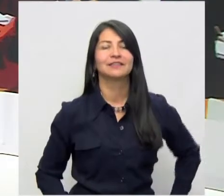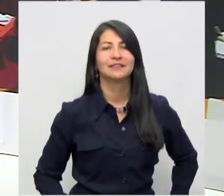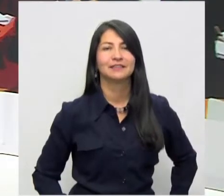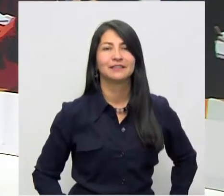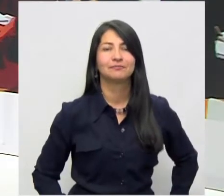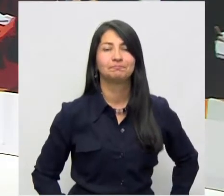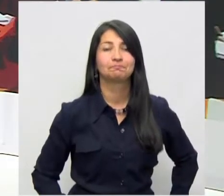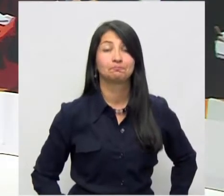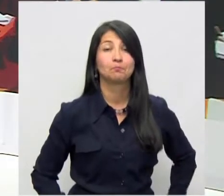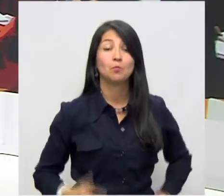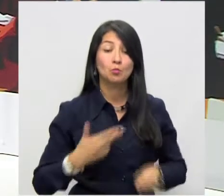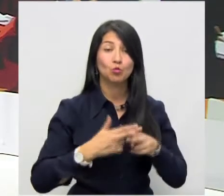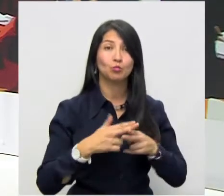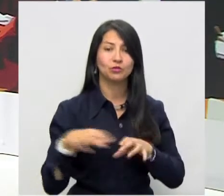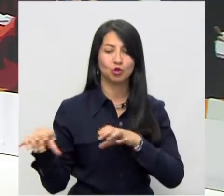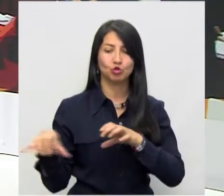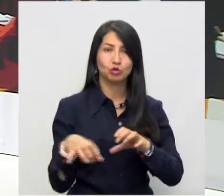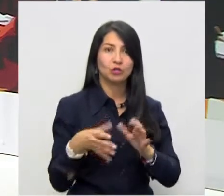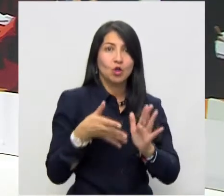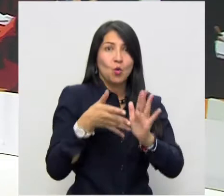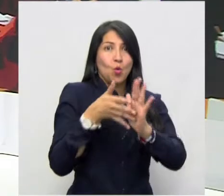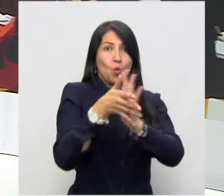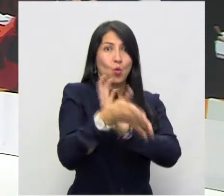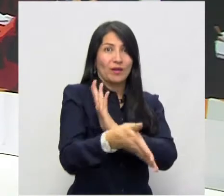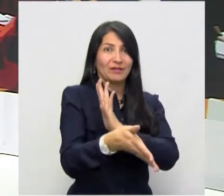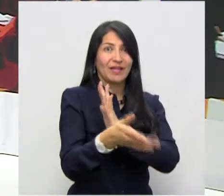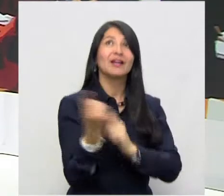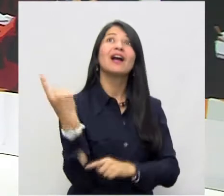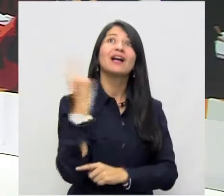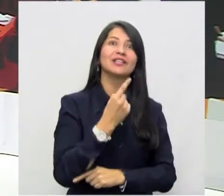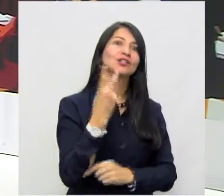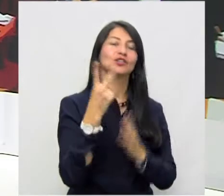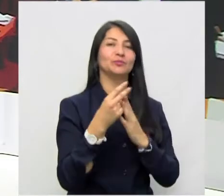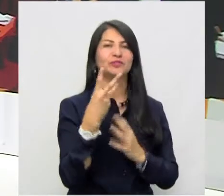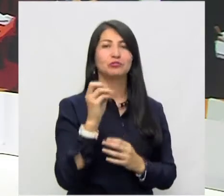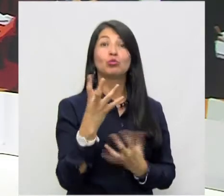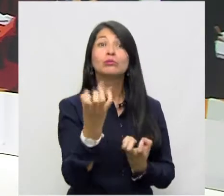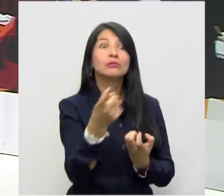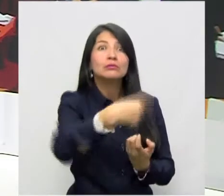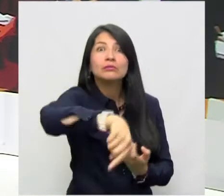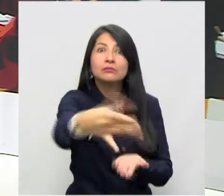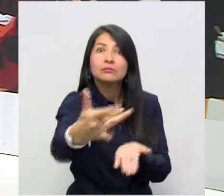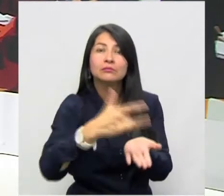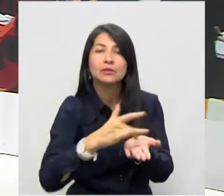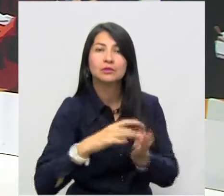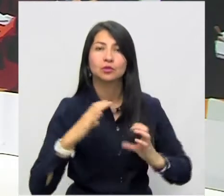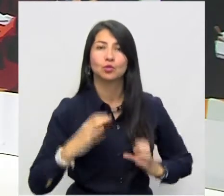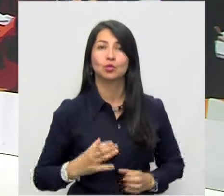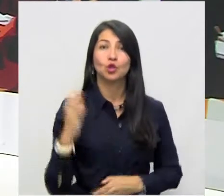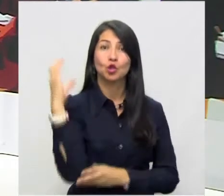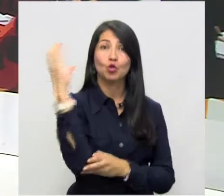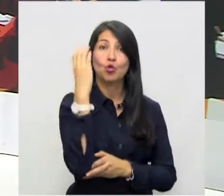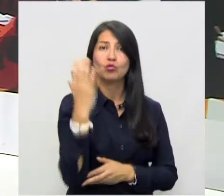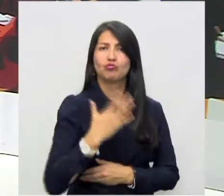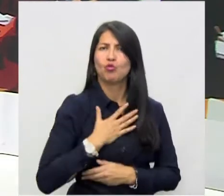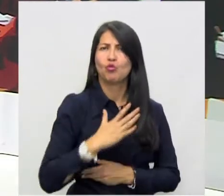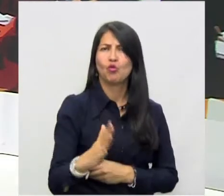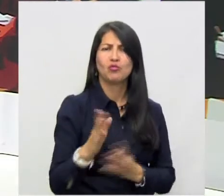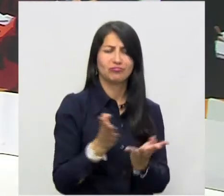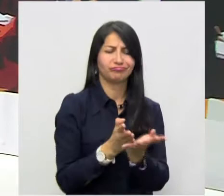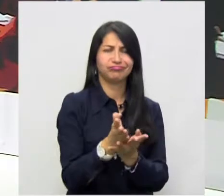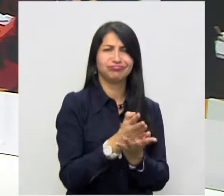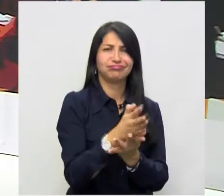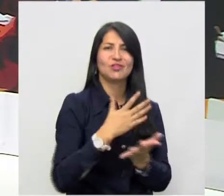En la rendición de cuentas de la Contraloría General 2018 podrán participar los colombianos a través de diferentes medios.